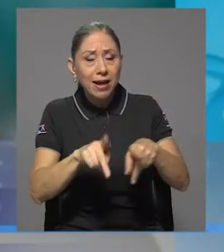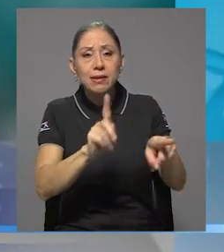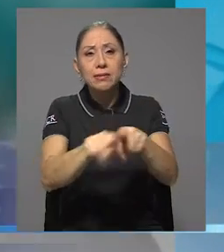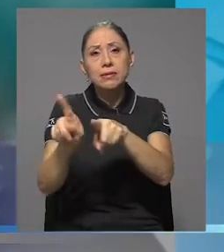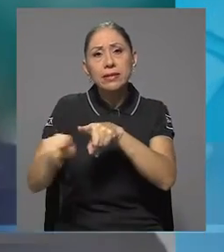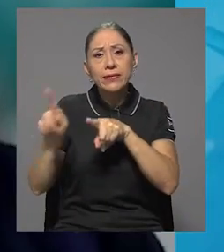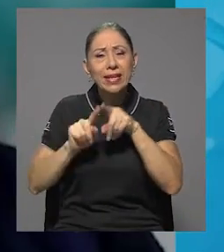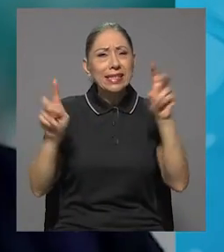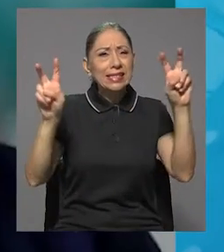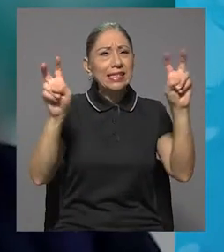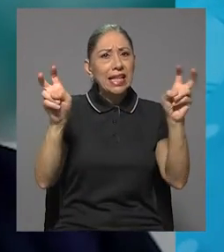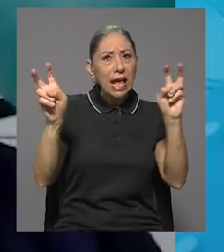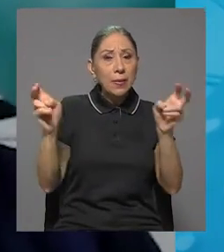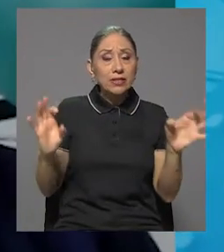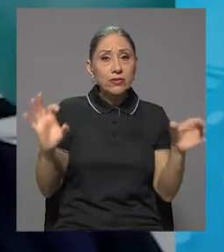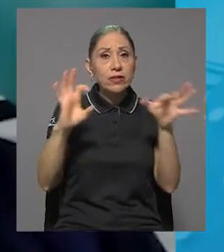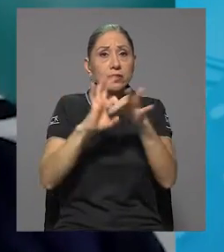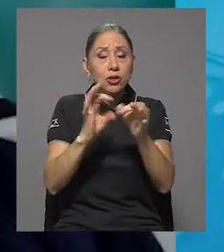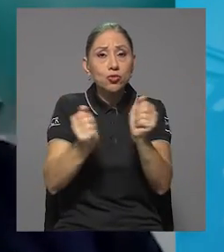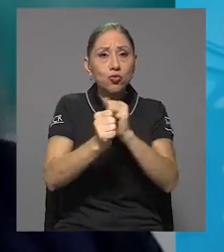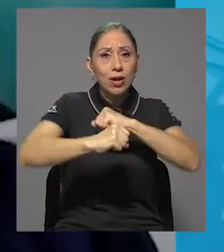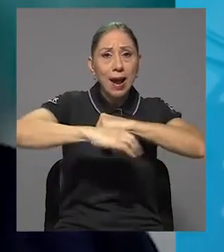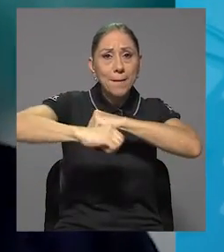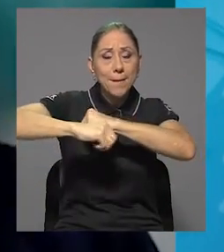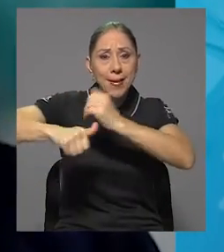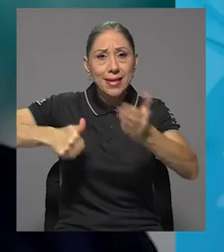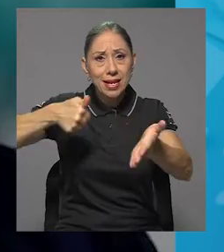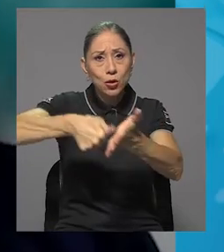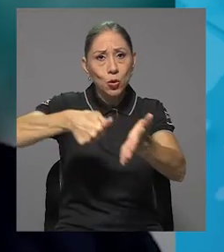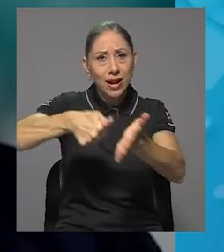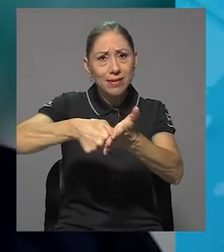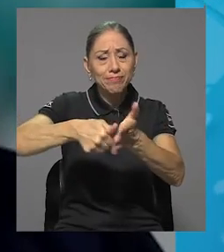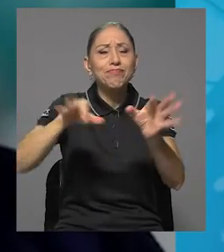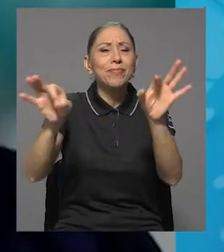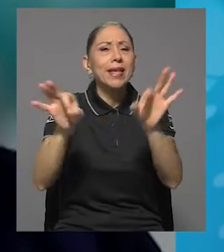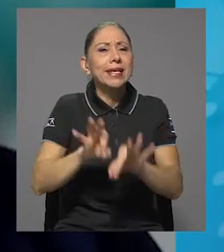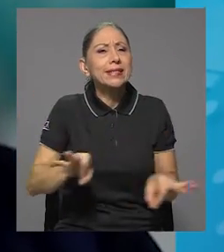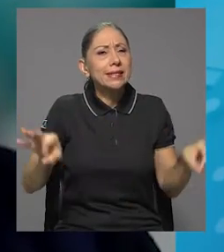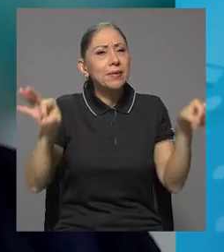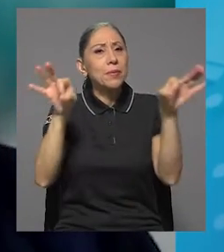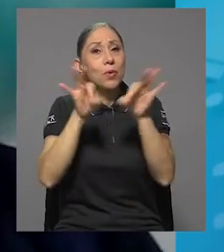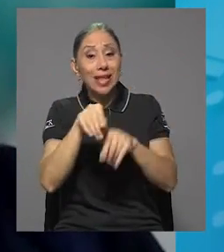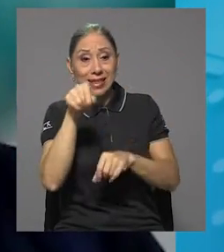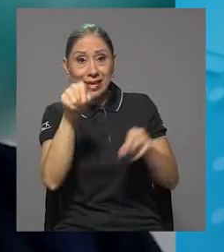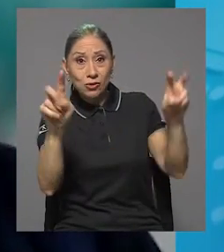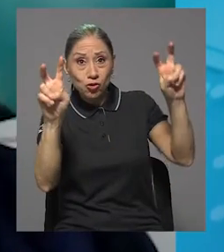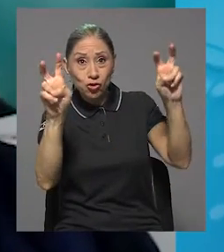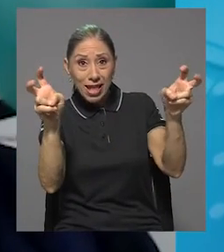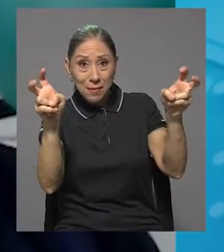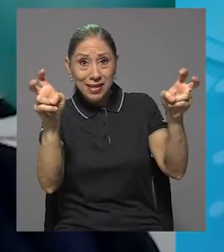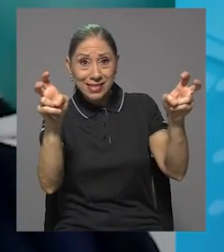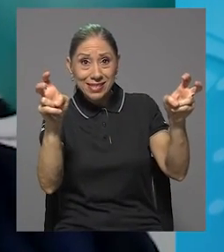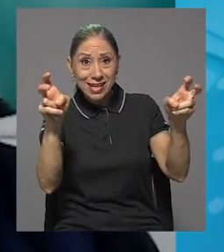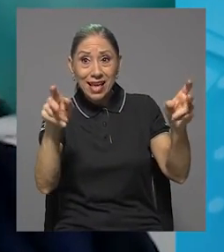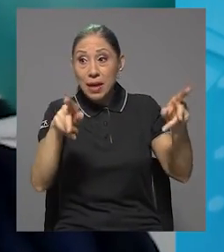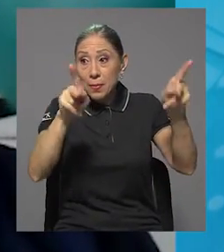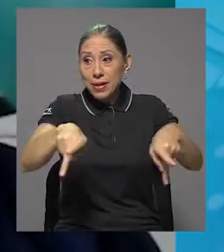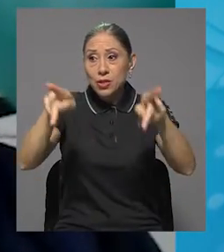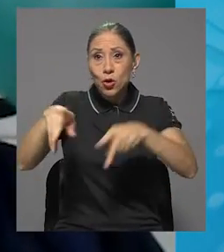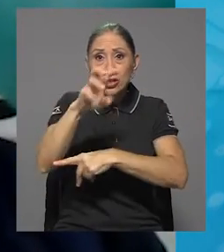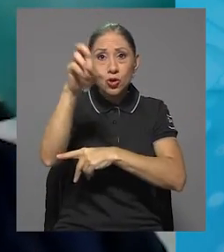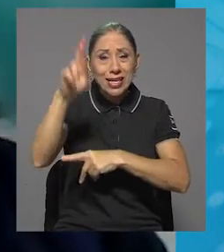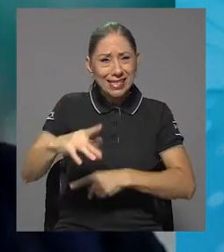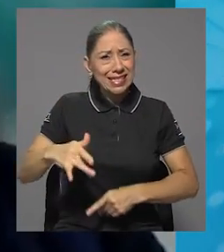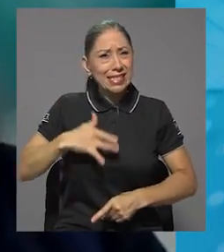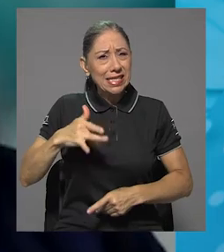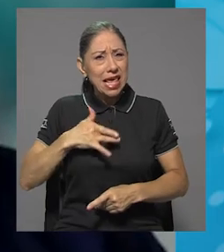giran en torno a una campaña electoral, es importante tal vez posicionar estas preocupaciones de los y las costarricenses